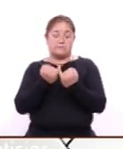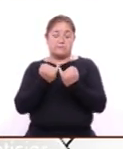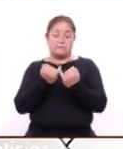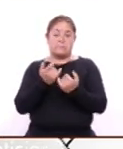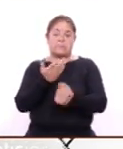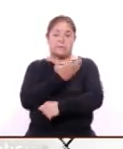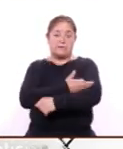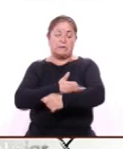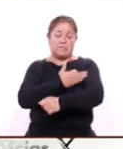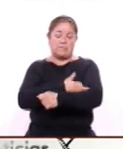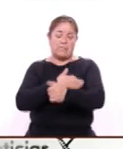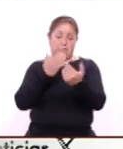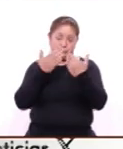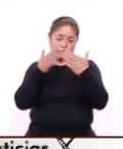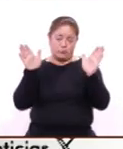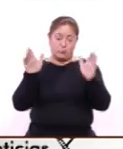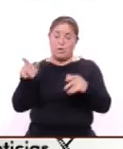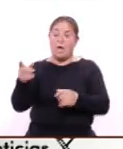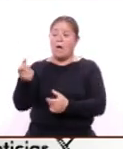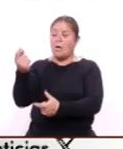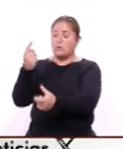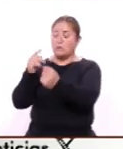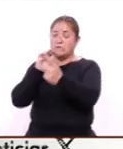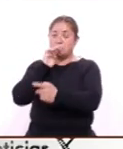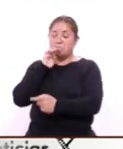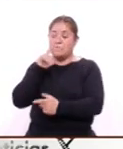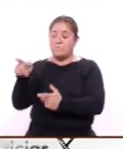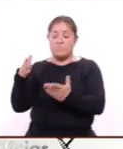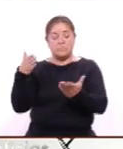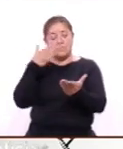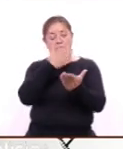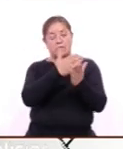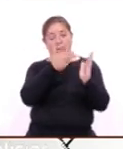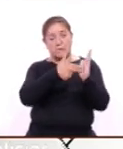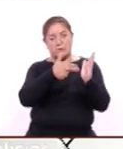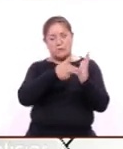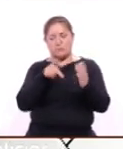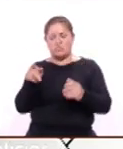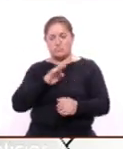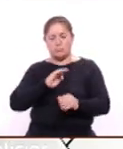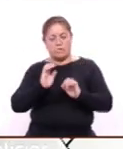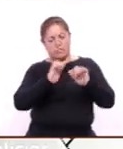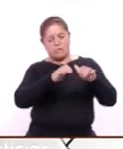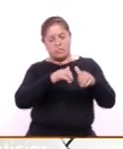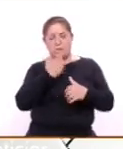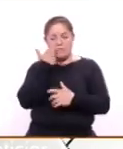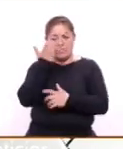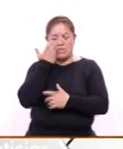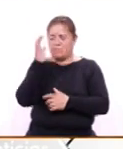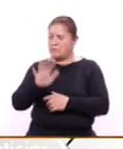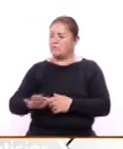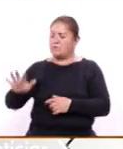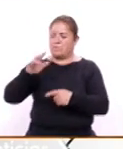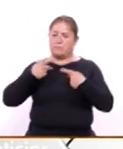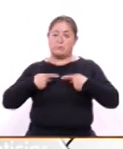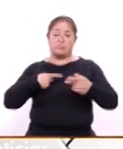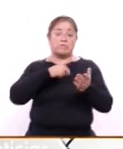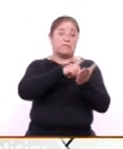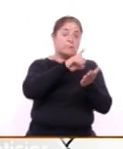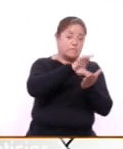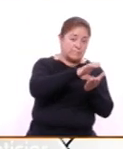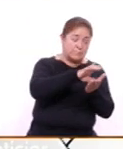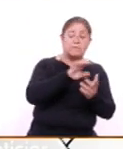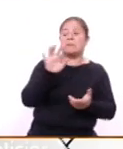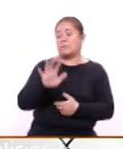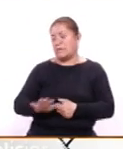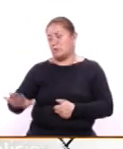en las tardes si hay mamás que quieran asistir a los talleres se puedan integrar, queremos tener integradas a las personas con discapacidad y